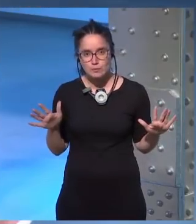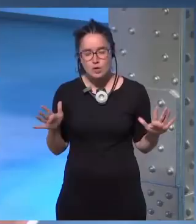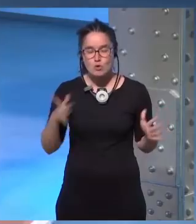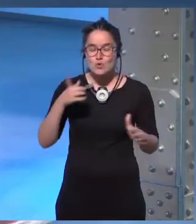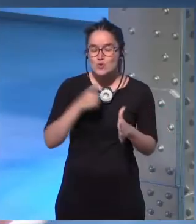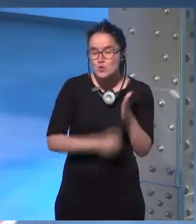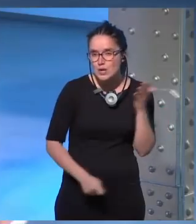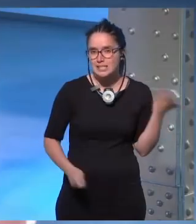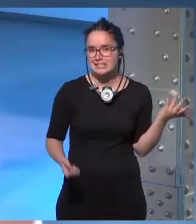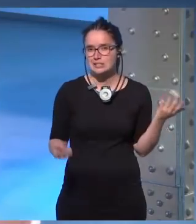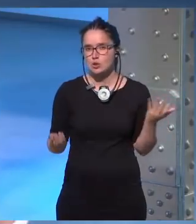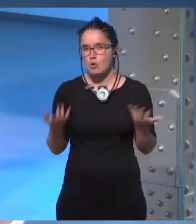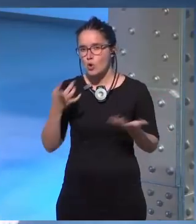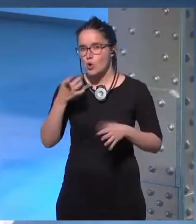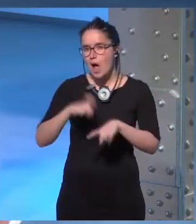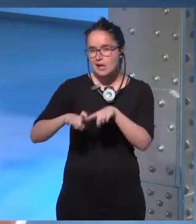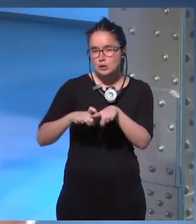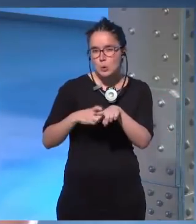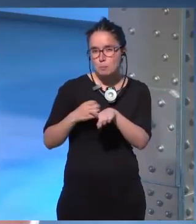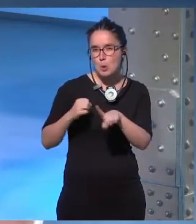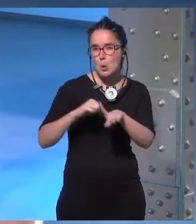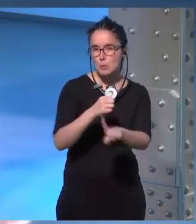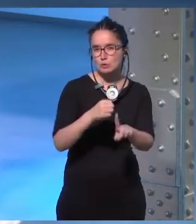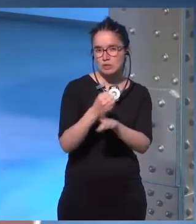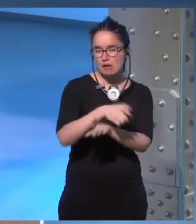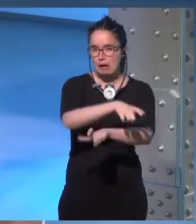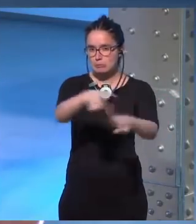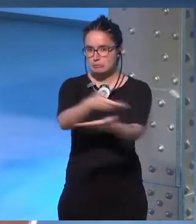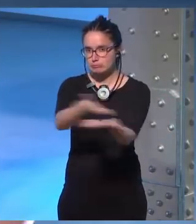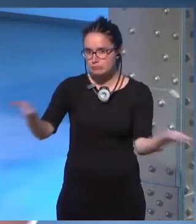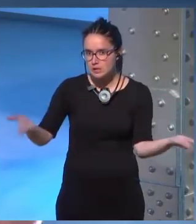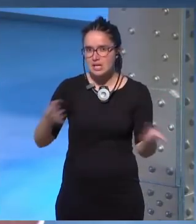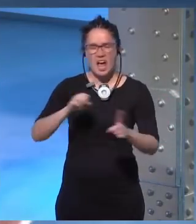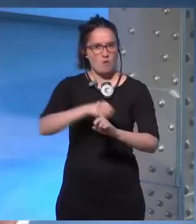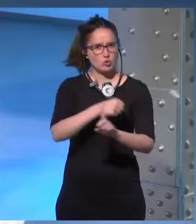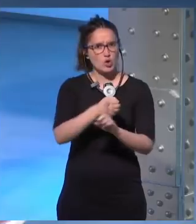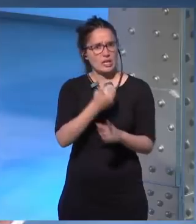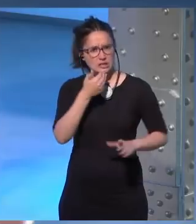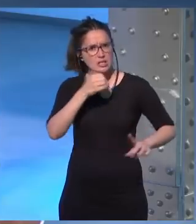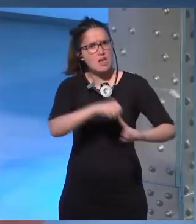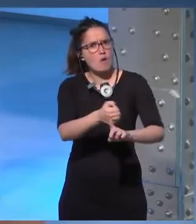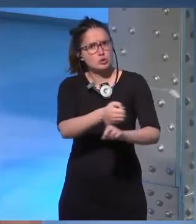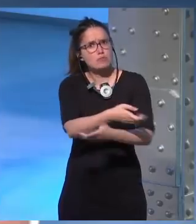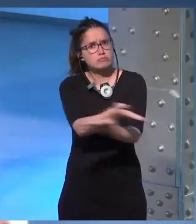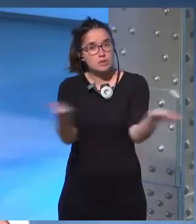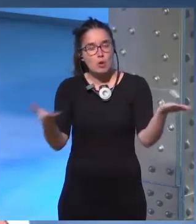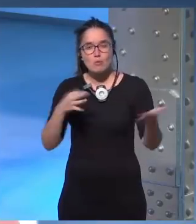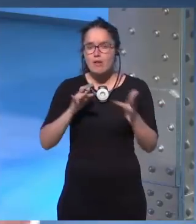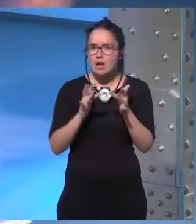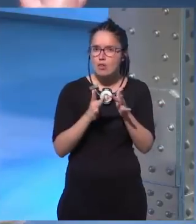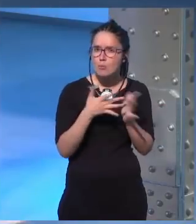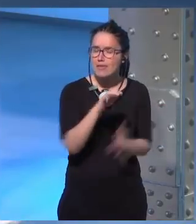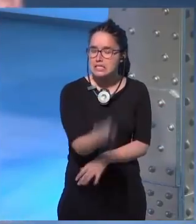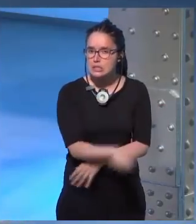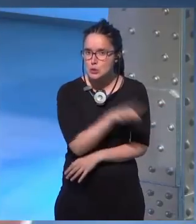duras son tienen una actitud abusiva frente a los demás abusonas casi pues si pueden tener una relación o no